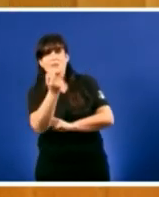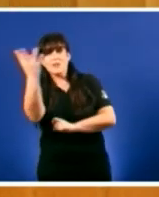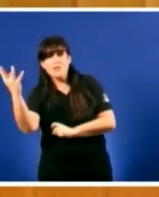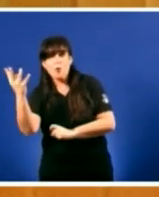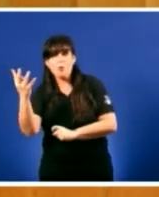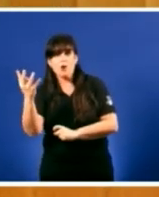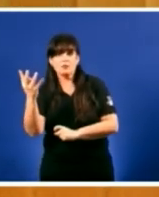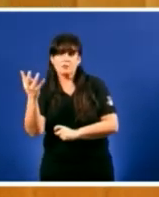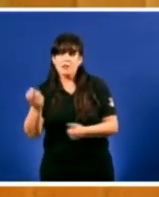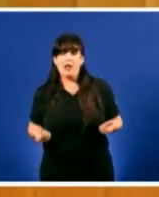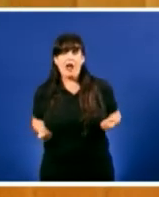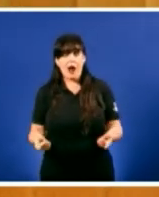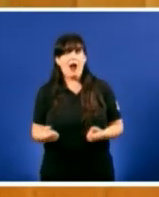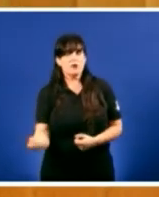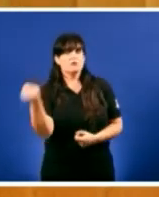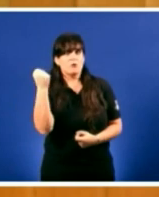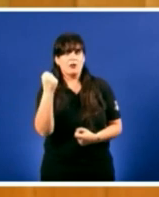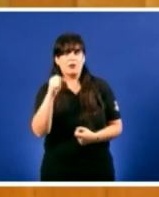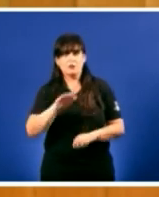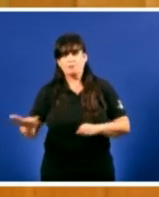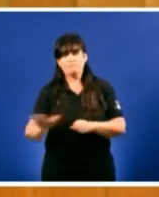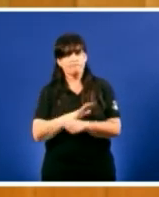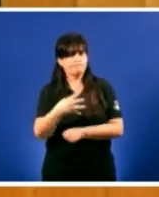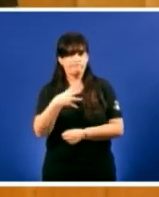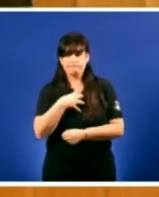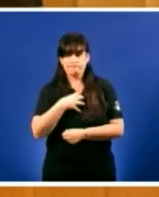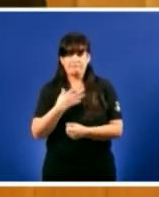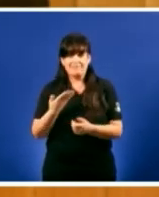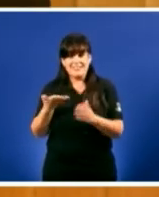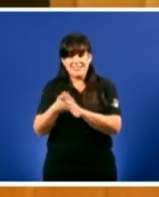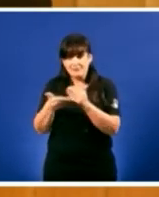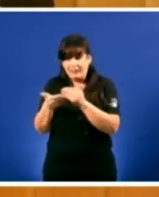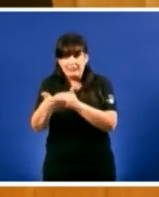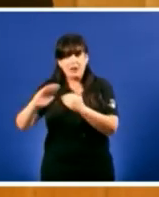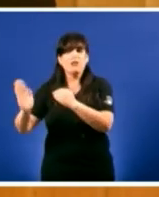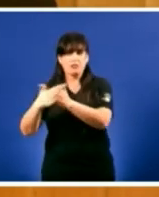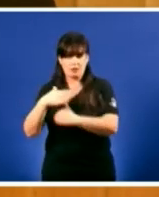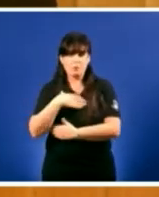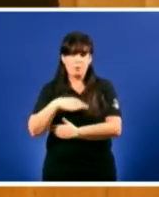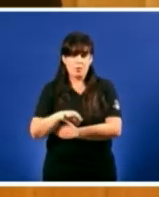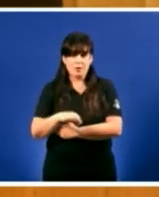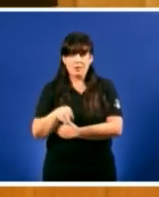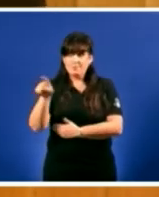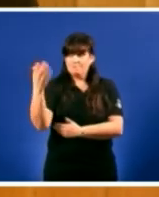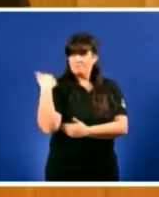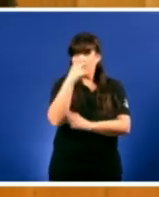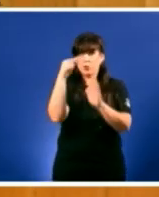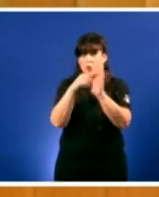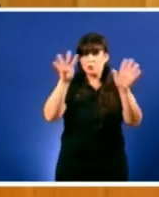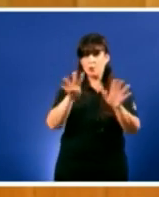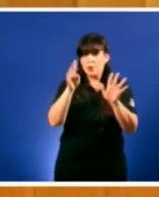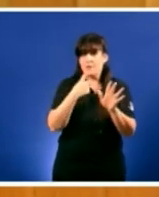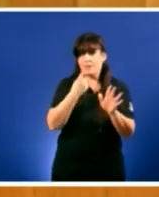os custos energéticos decía vostede en 2009 que os galegos non podemos competir ofertando